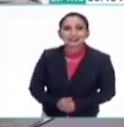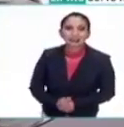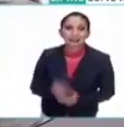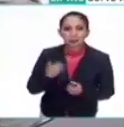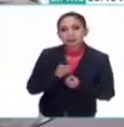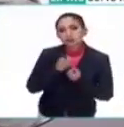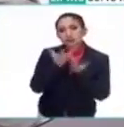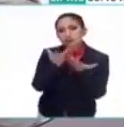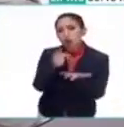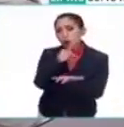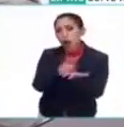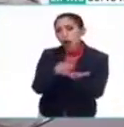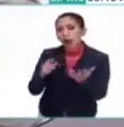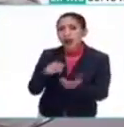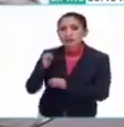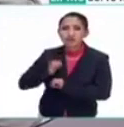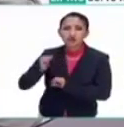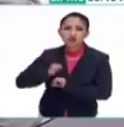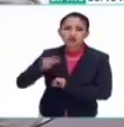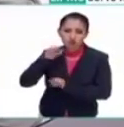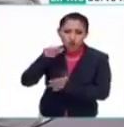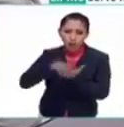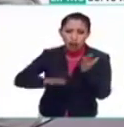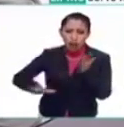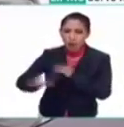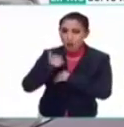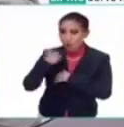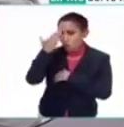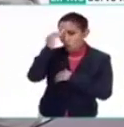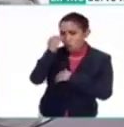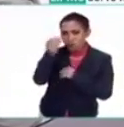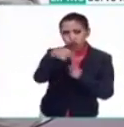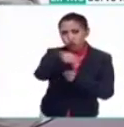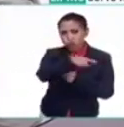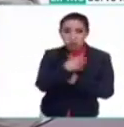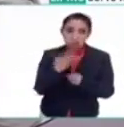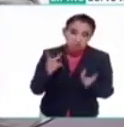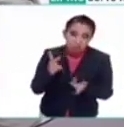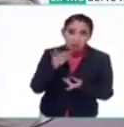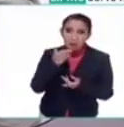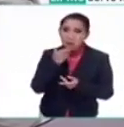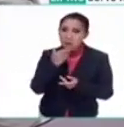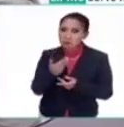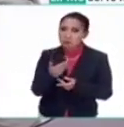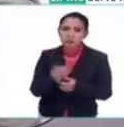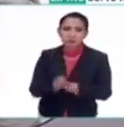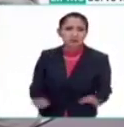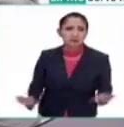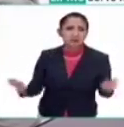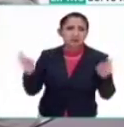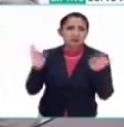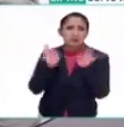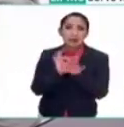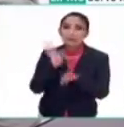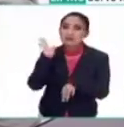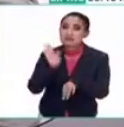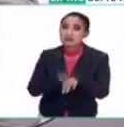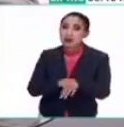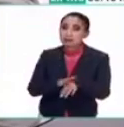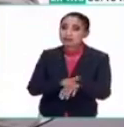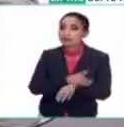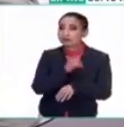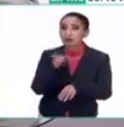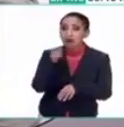compartiendo un sitio arqueológico que tal vez no es muy conocido, pero es que es bien importante y sobre todo porque